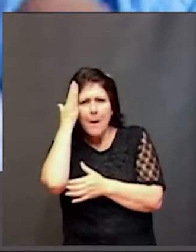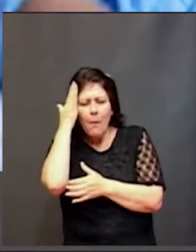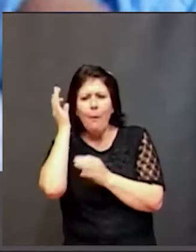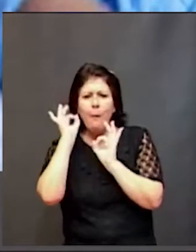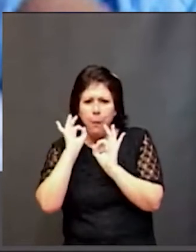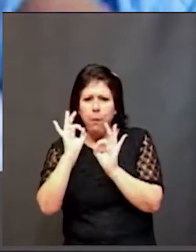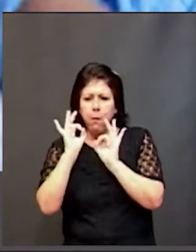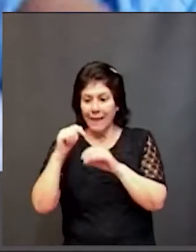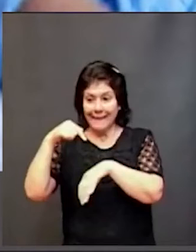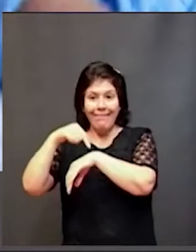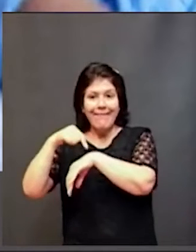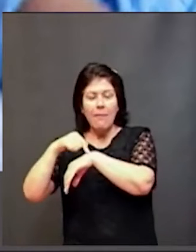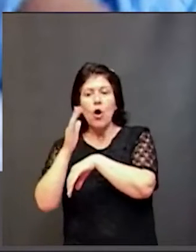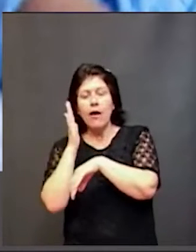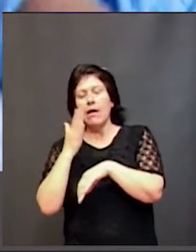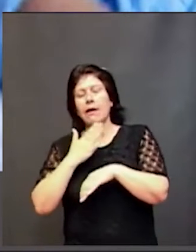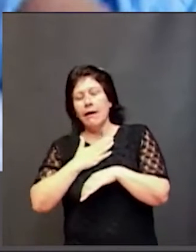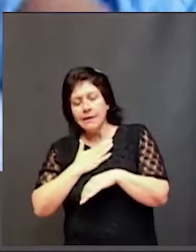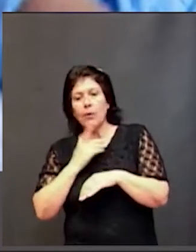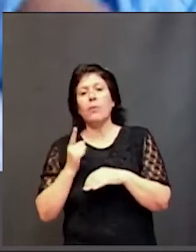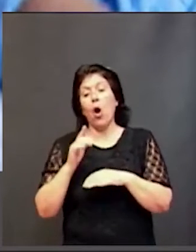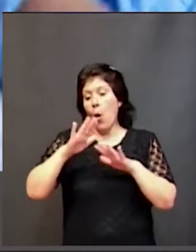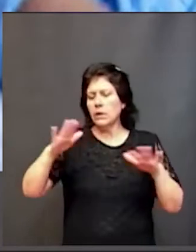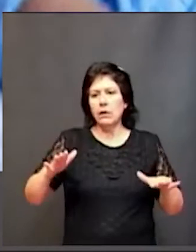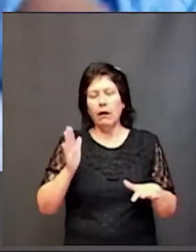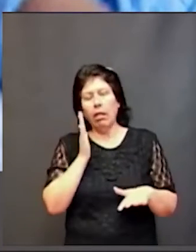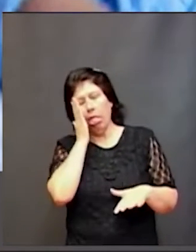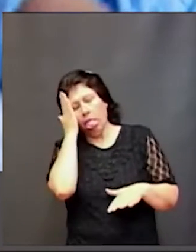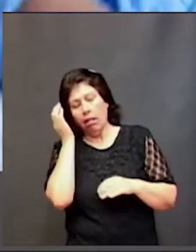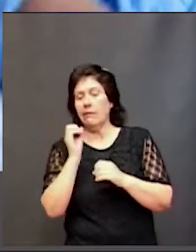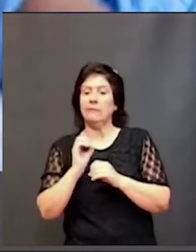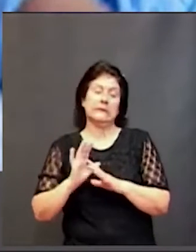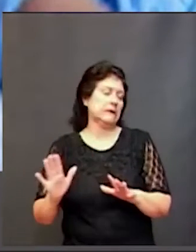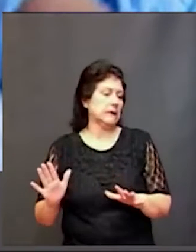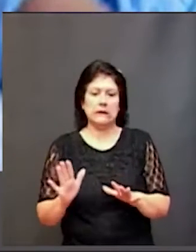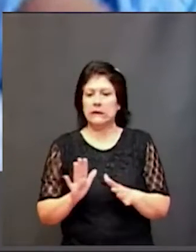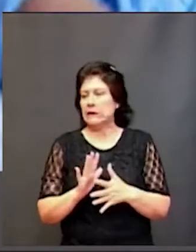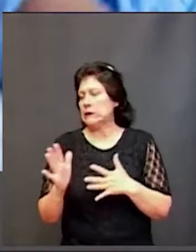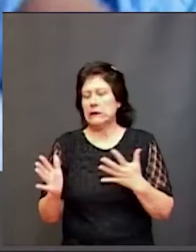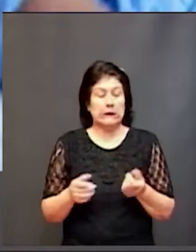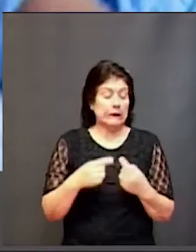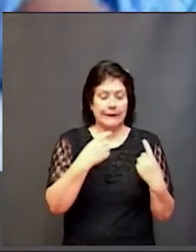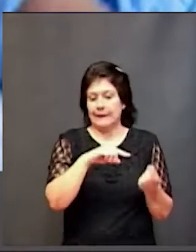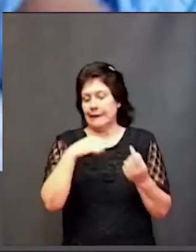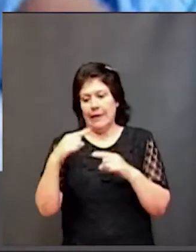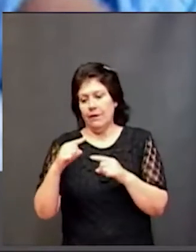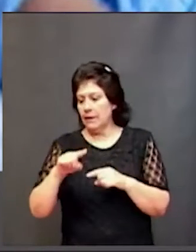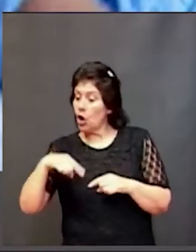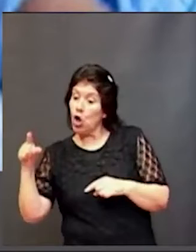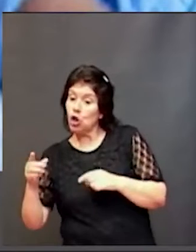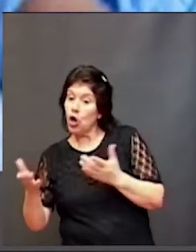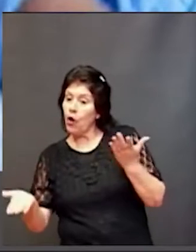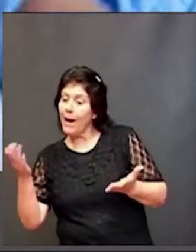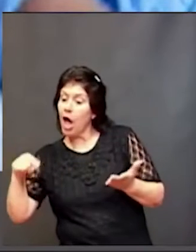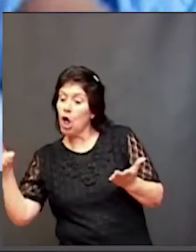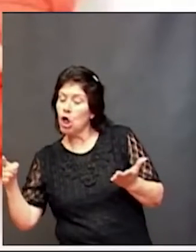descanso un niño que viene mal dormido va a estar realmente de una manera diferente a otro niño y tenemos que